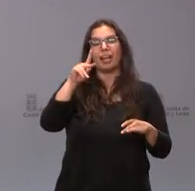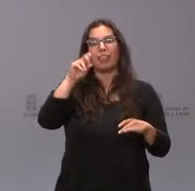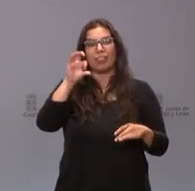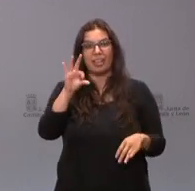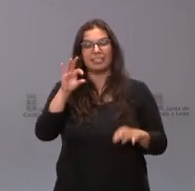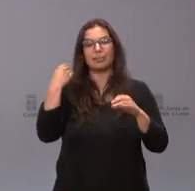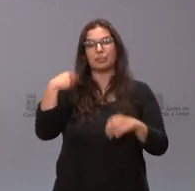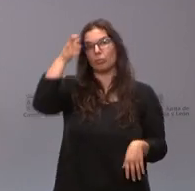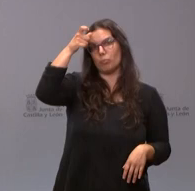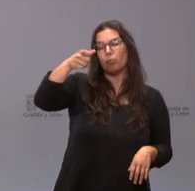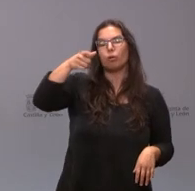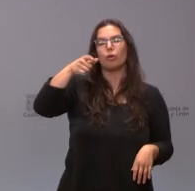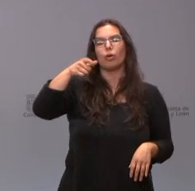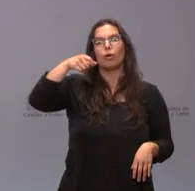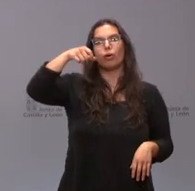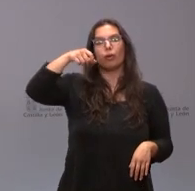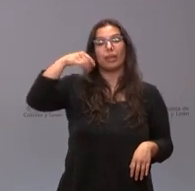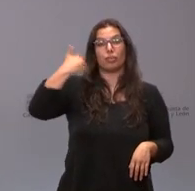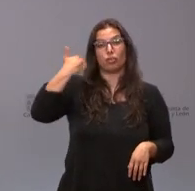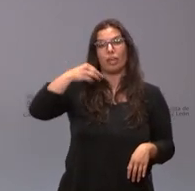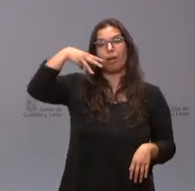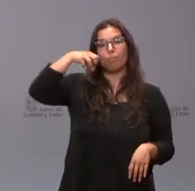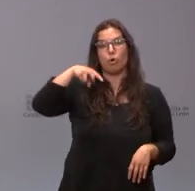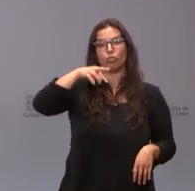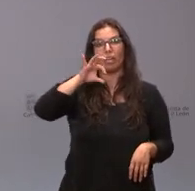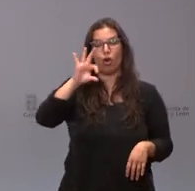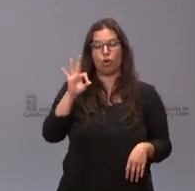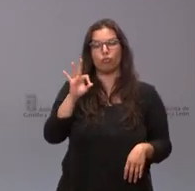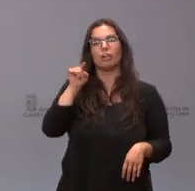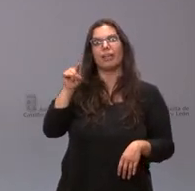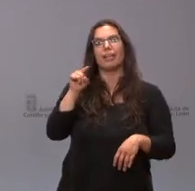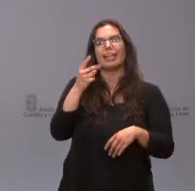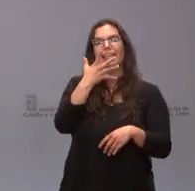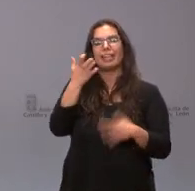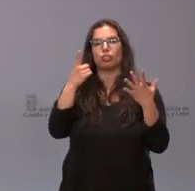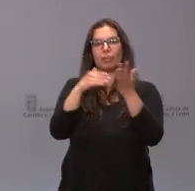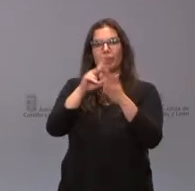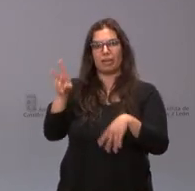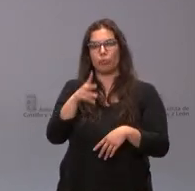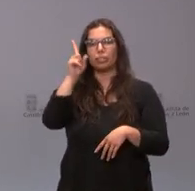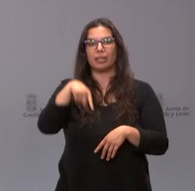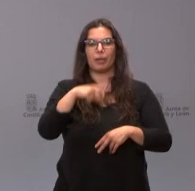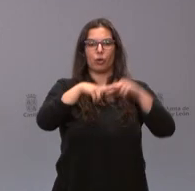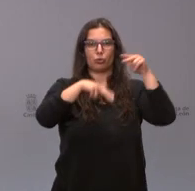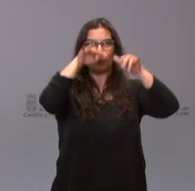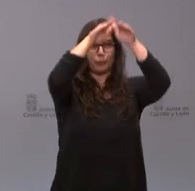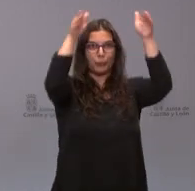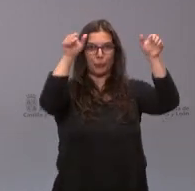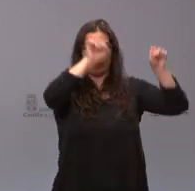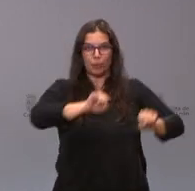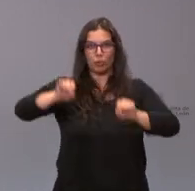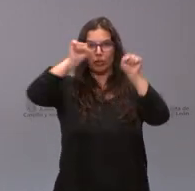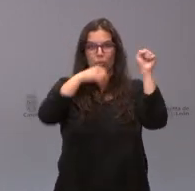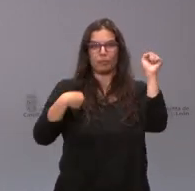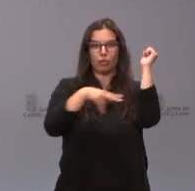en Montejo de Tiermes, Soria, 570.000 euros y para la construcción de una cubierta de protección en el yacimiento